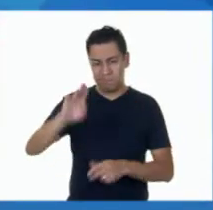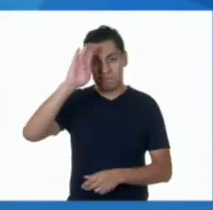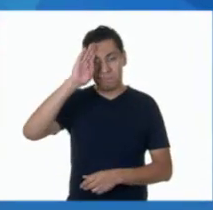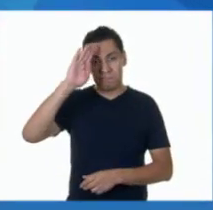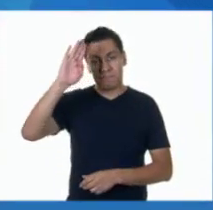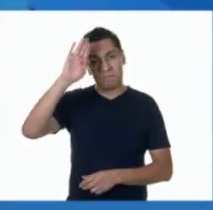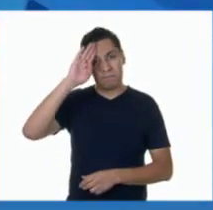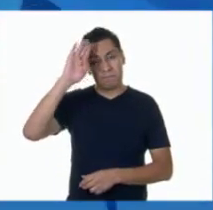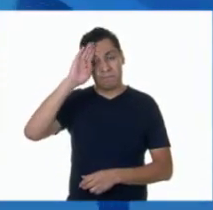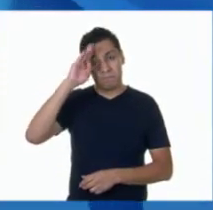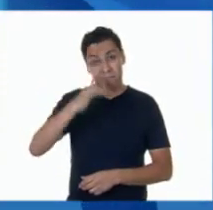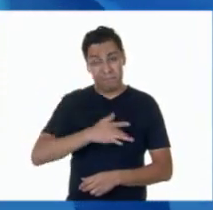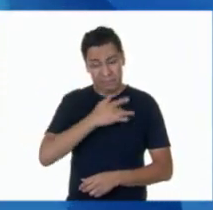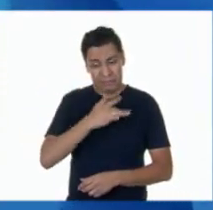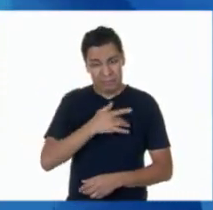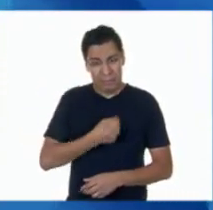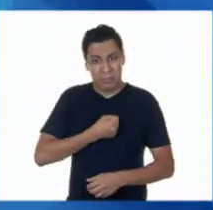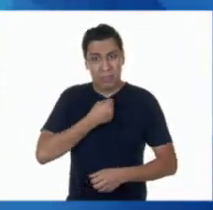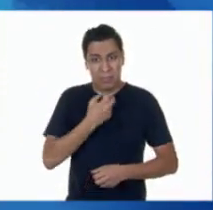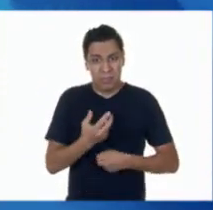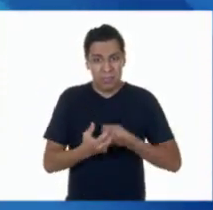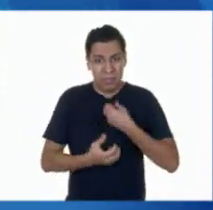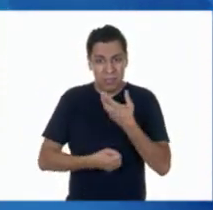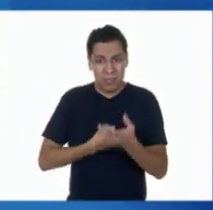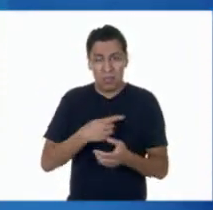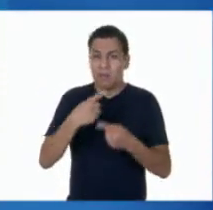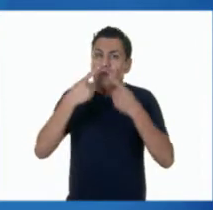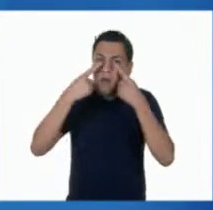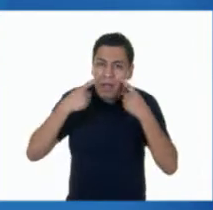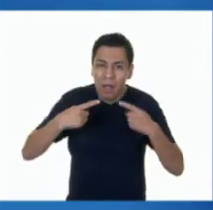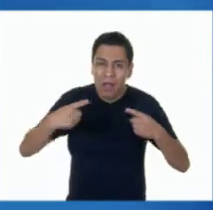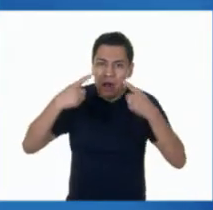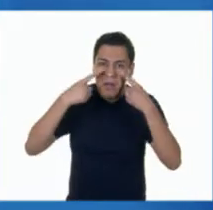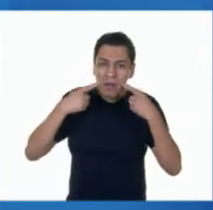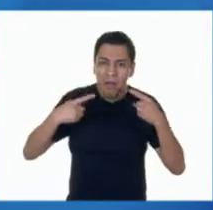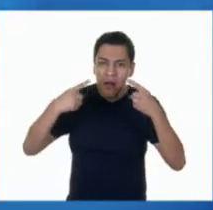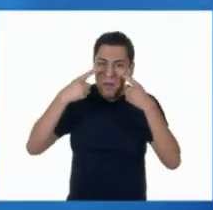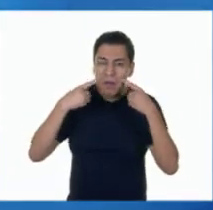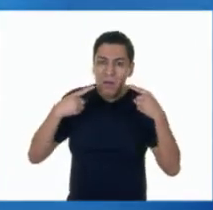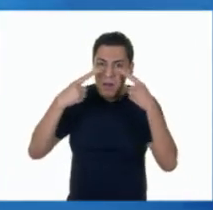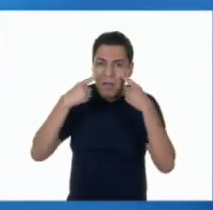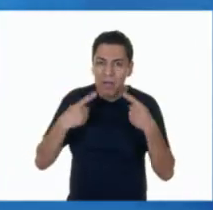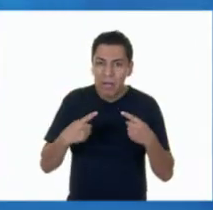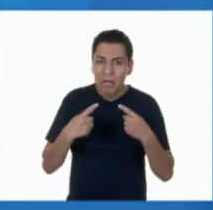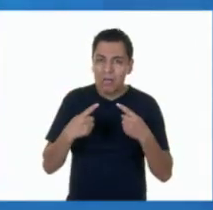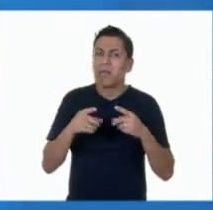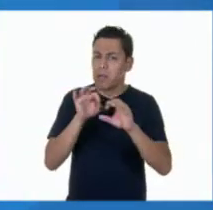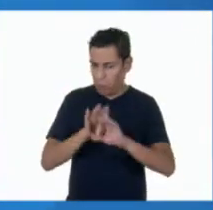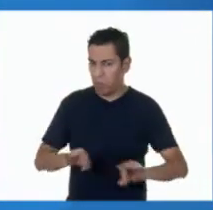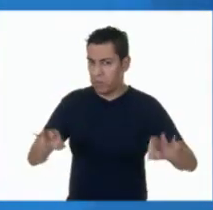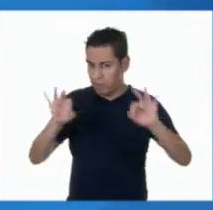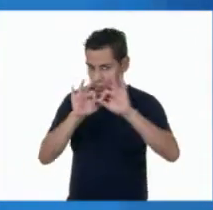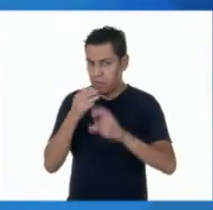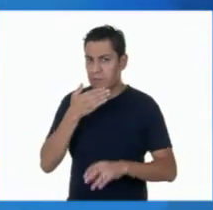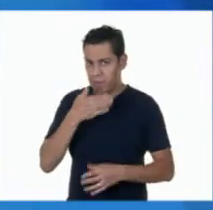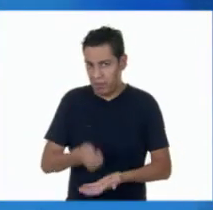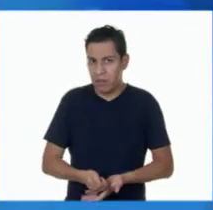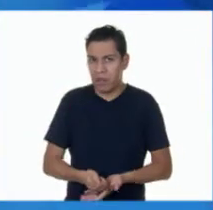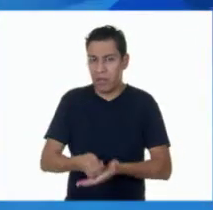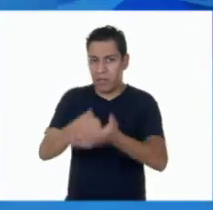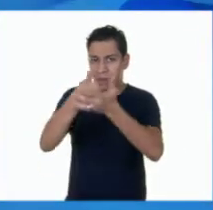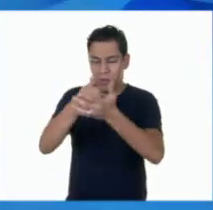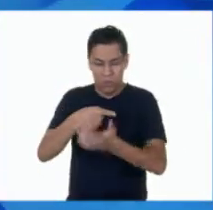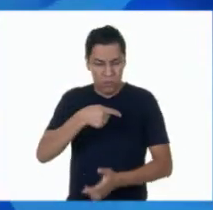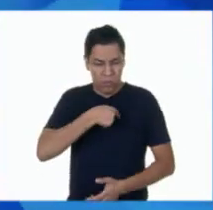decir lo que sentimos y de llorar. Llorar tiene una función súper importante. Llorar nos ayuda a